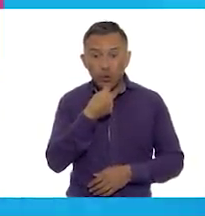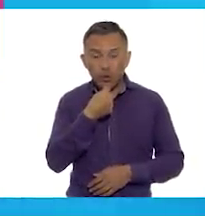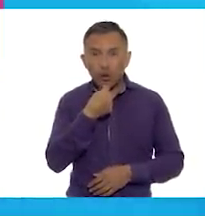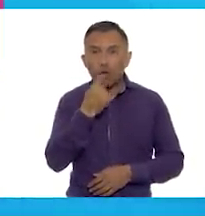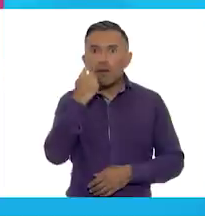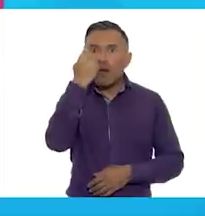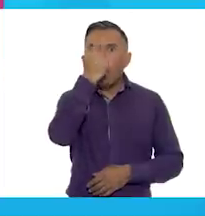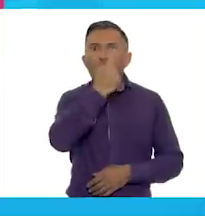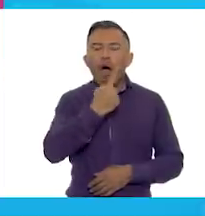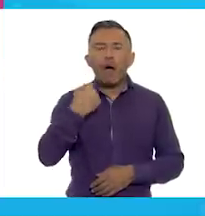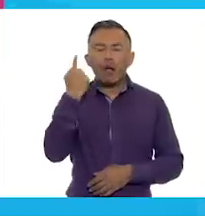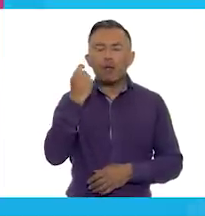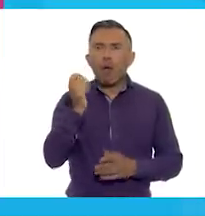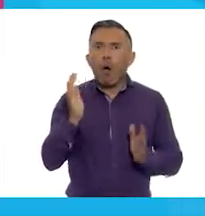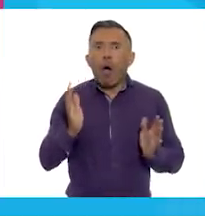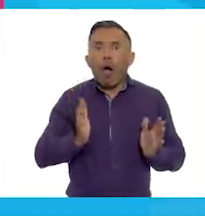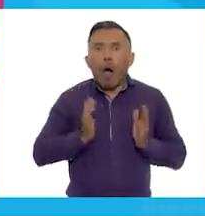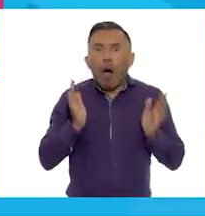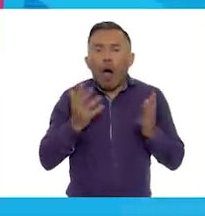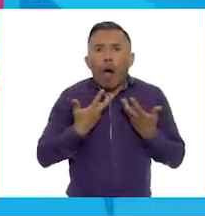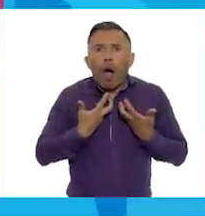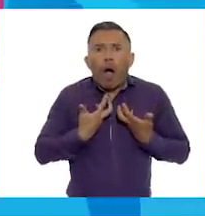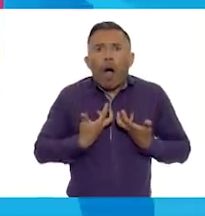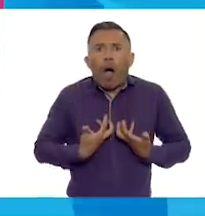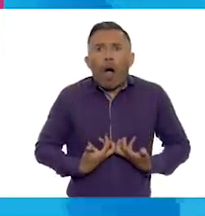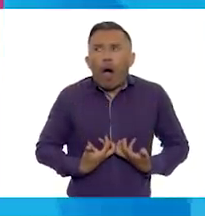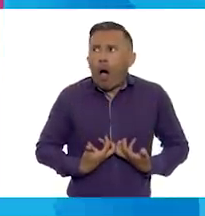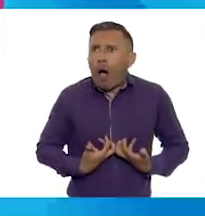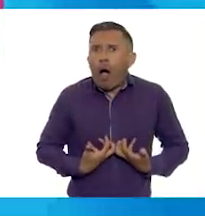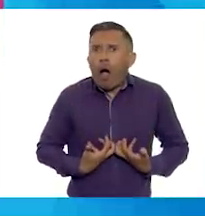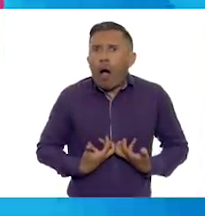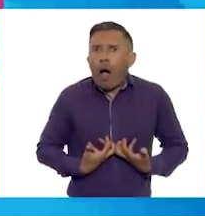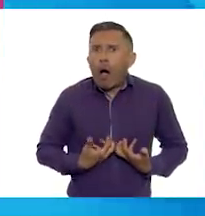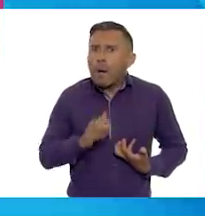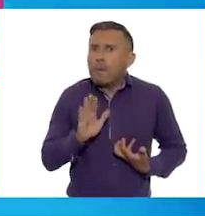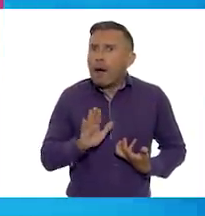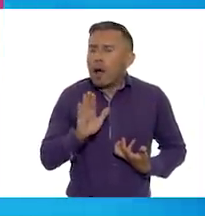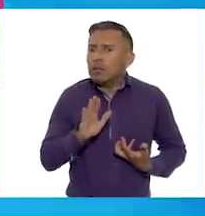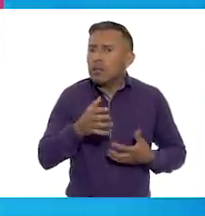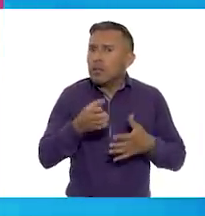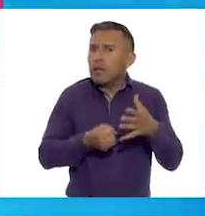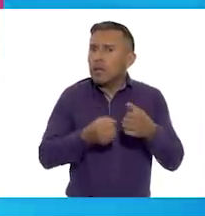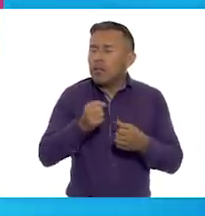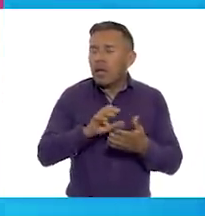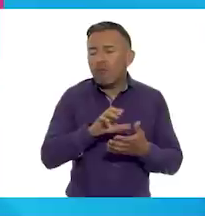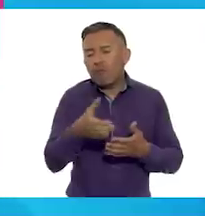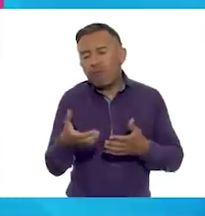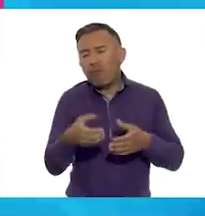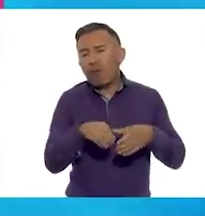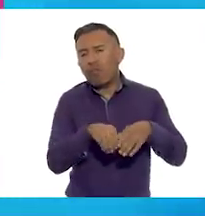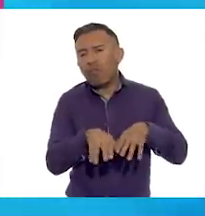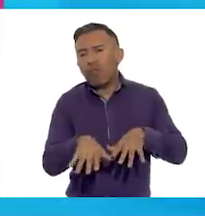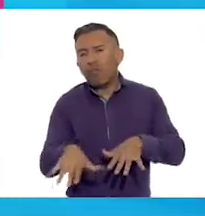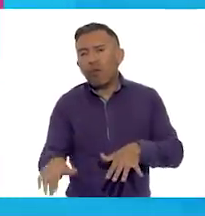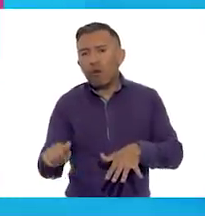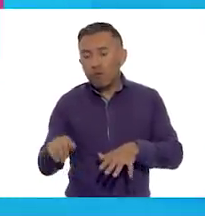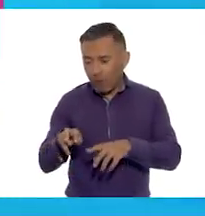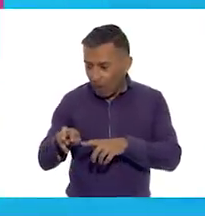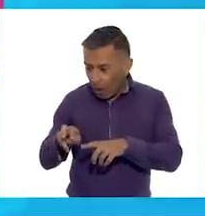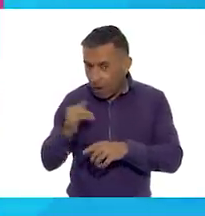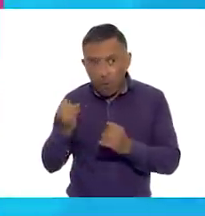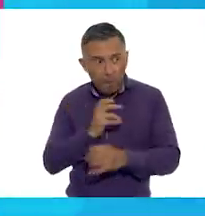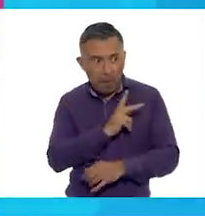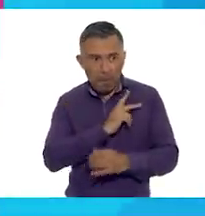susto en la cara. ¡Ah! Se ve que derramó la leche. Y también me tocó escaleras que me llevan a la casilla 14.